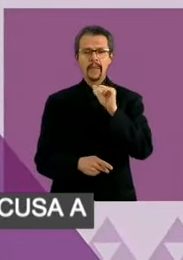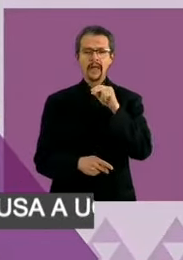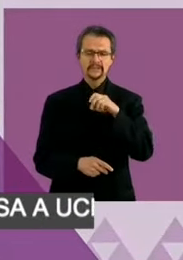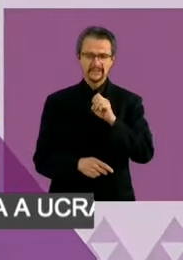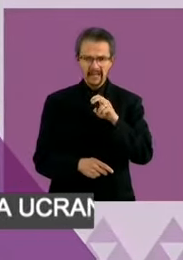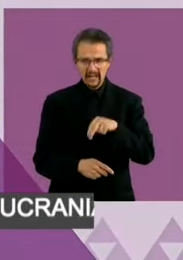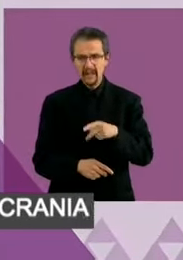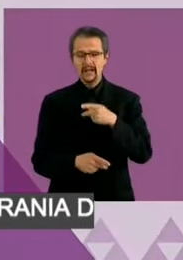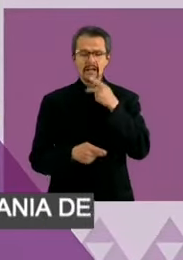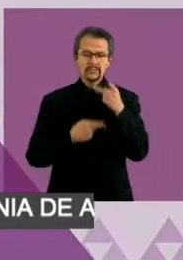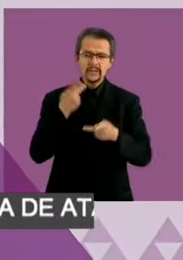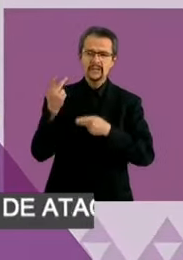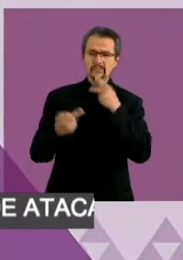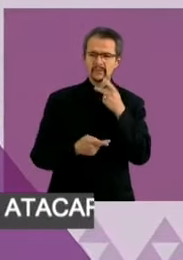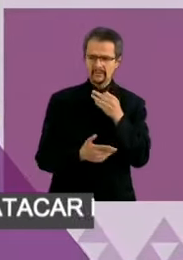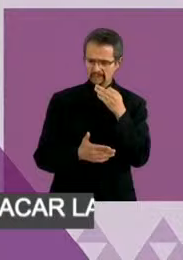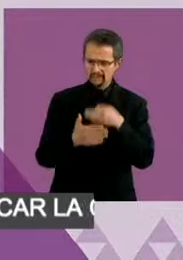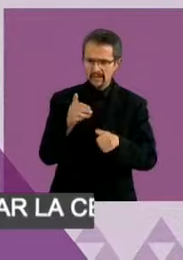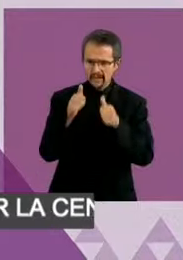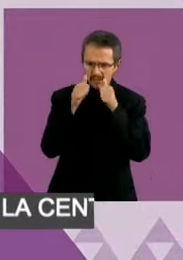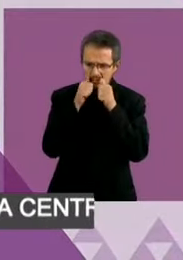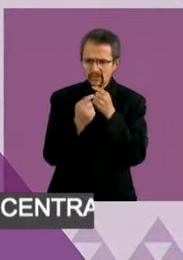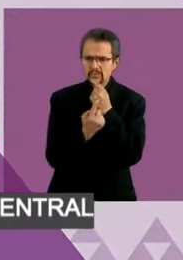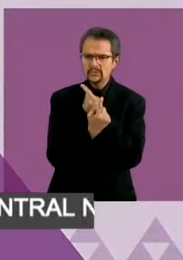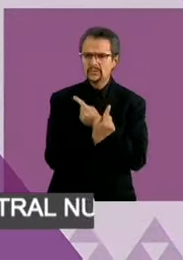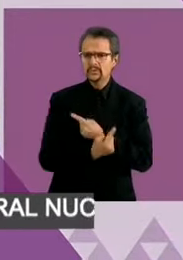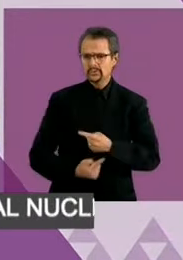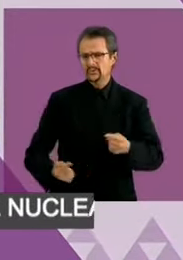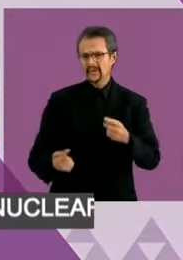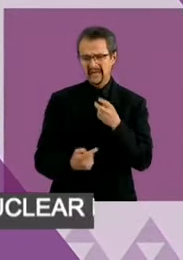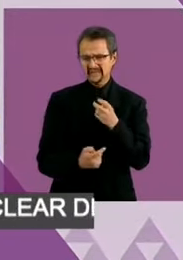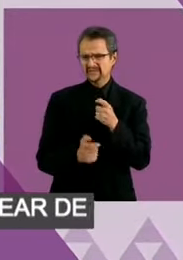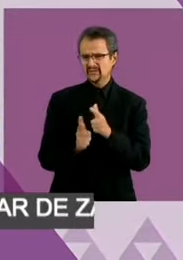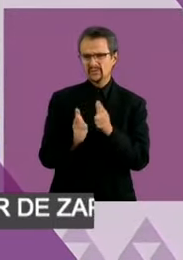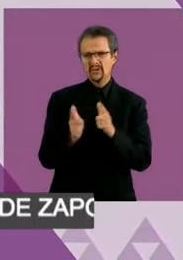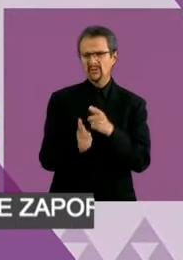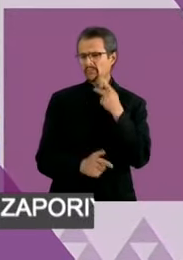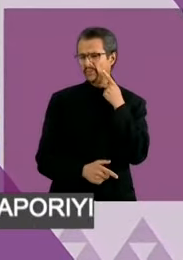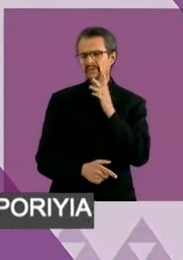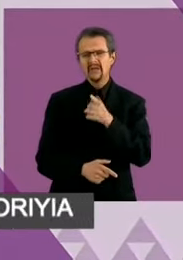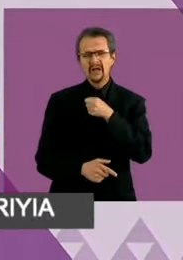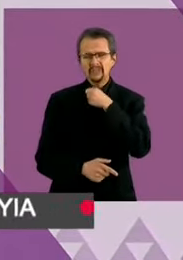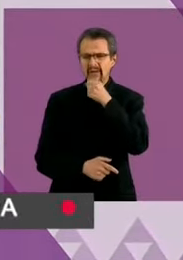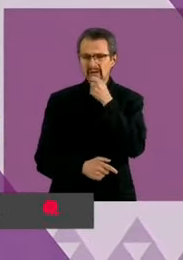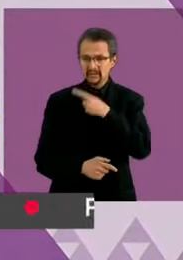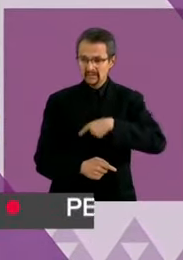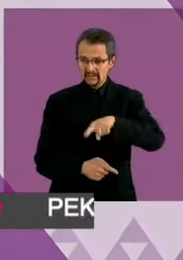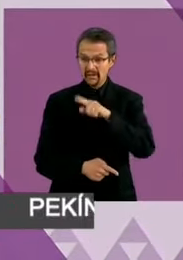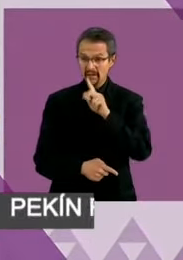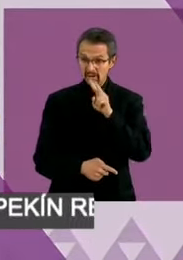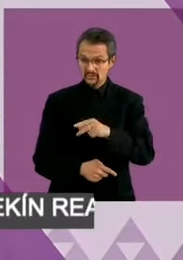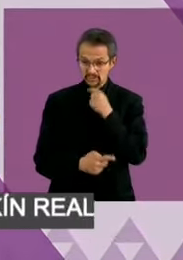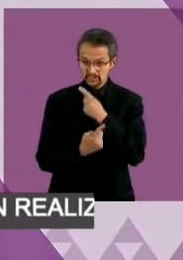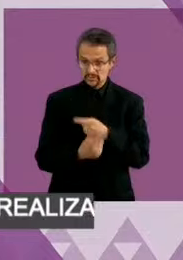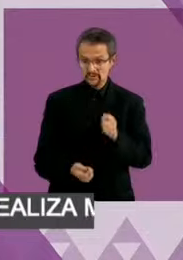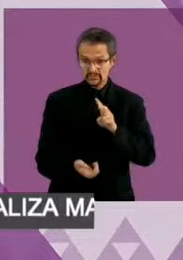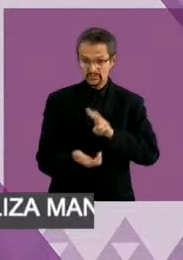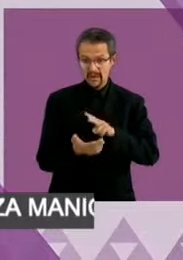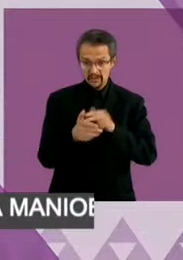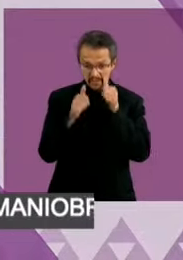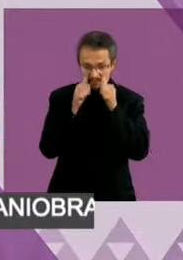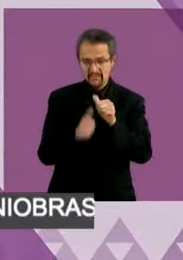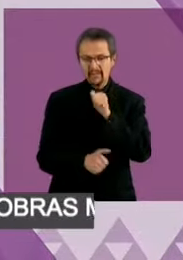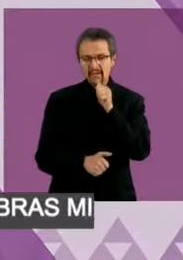causas de la infancia, me parece una definición de la vieja política. A la vieja política no le importan las niñas y los niños fundamentalmente porque no votan.